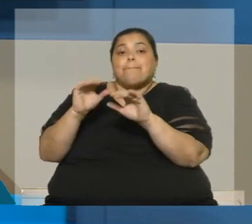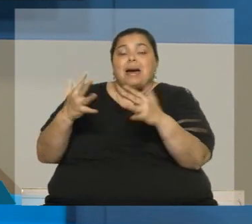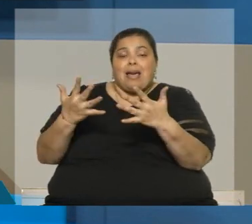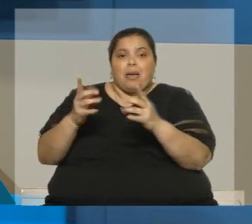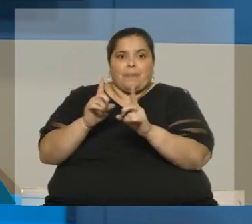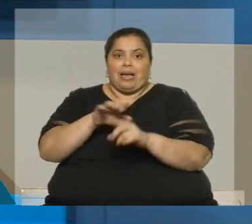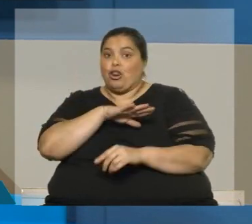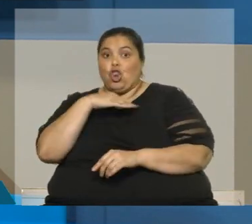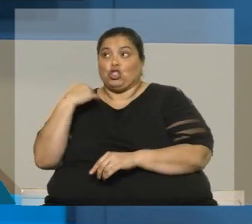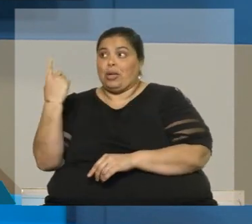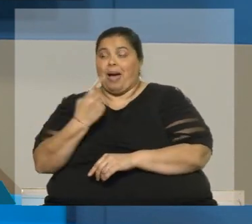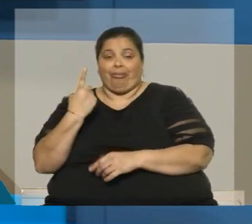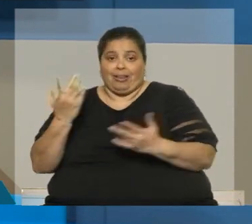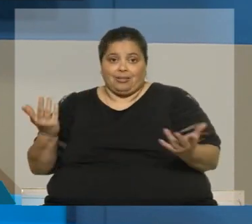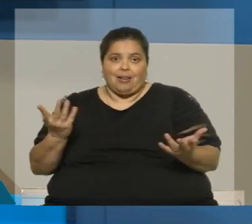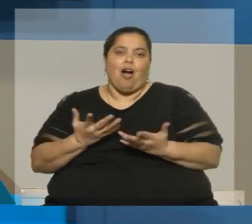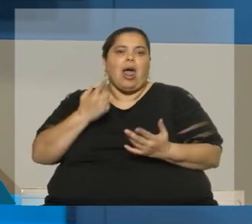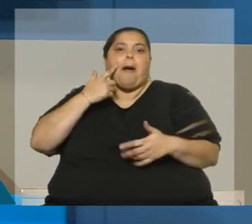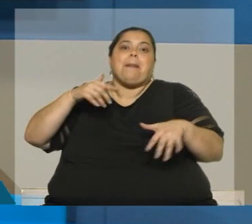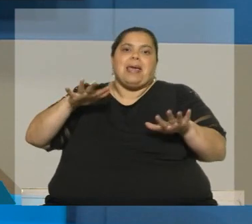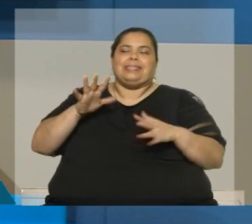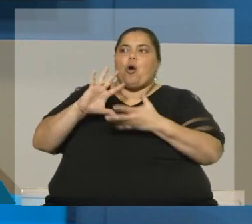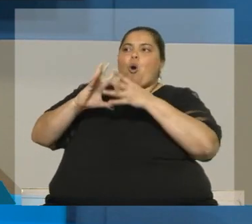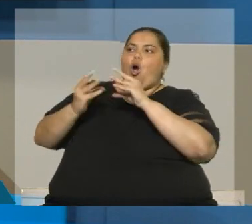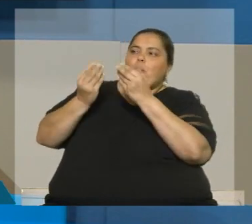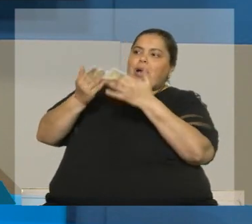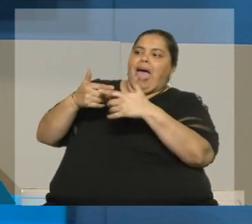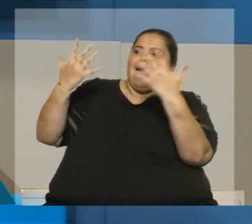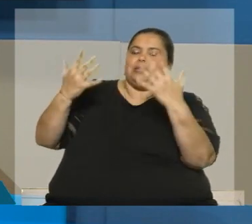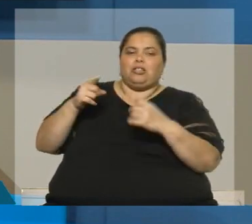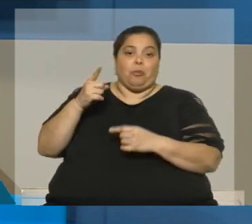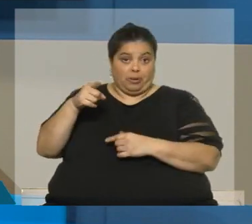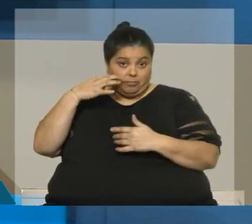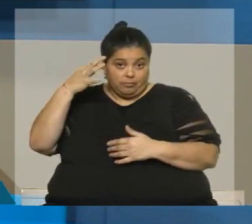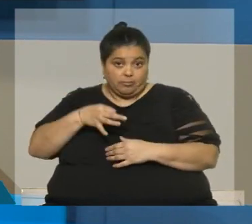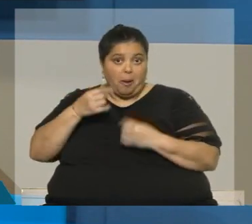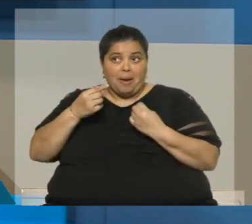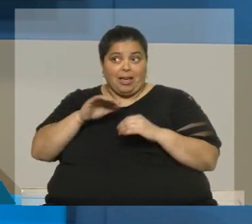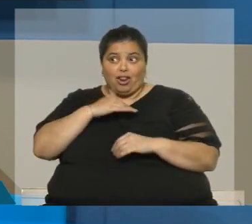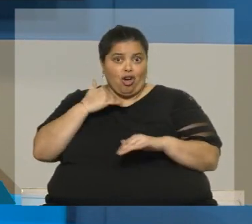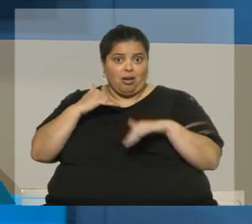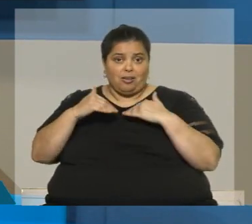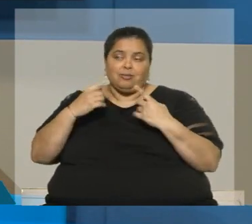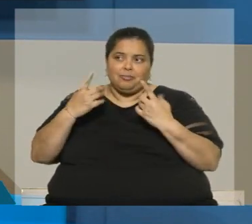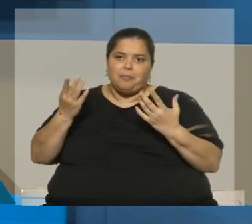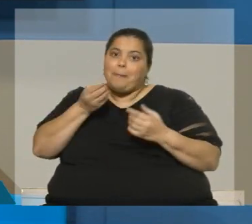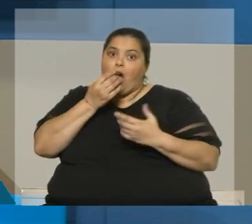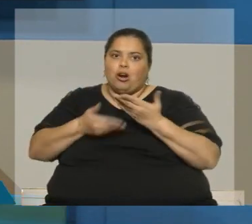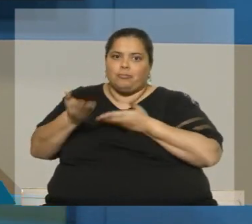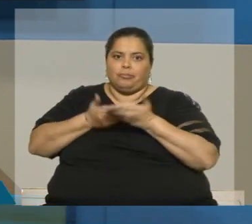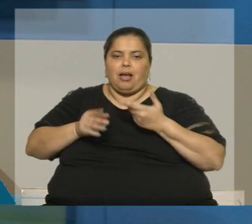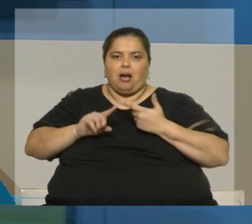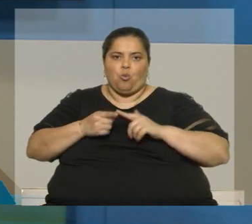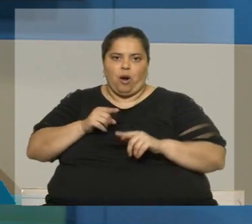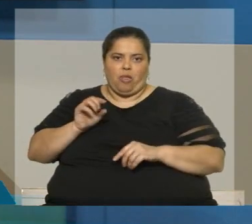50 años después se ha convertido como un modelo de éxito, con sus dudas, con sus problemas, que los tenemos y muchos, a la hora de integrar diferentes en un proyecto que no son los